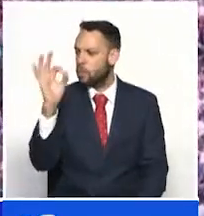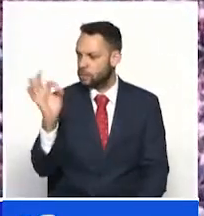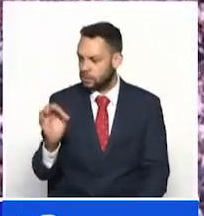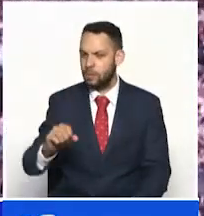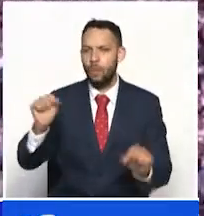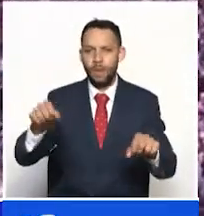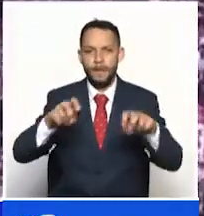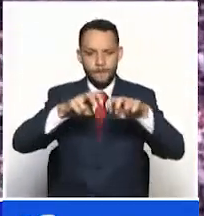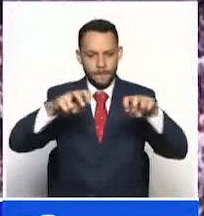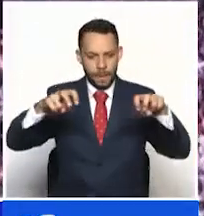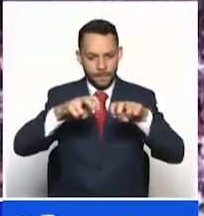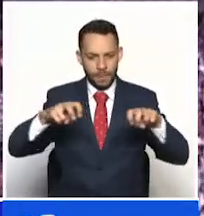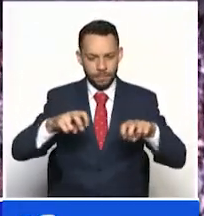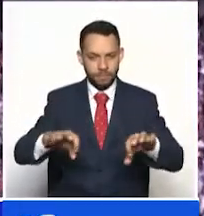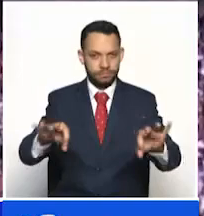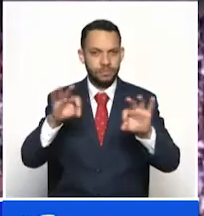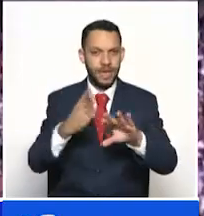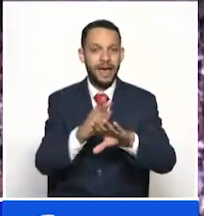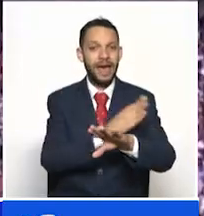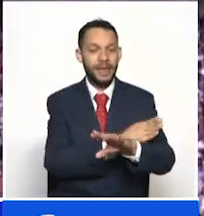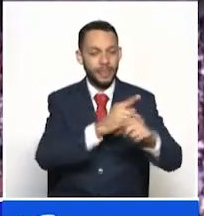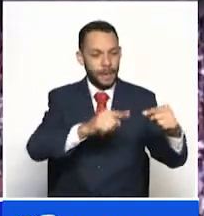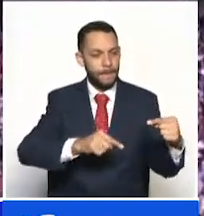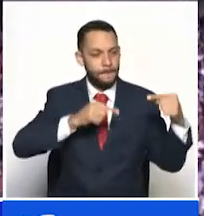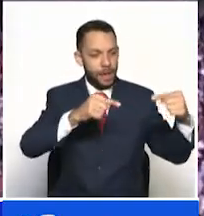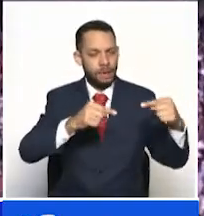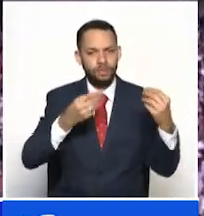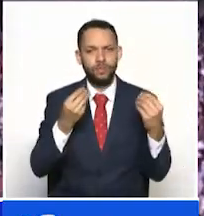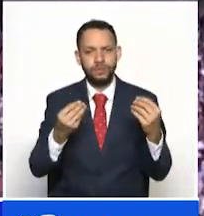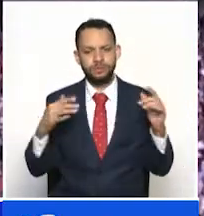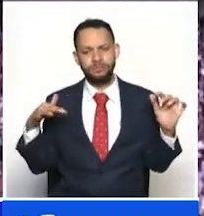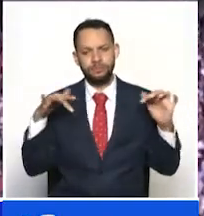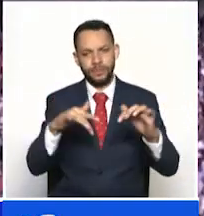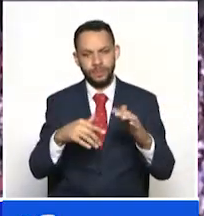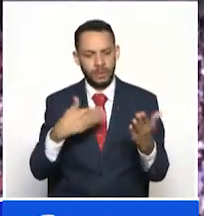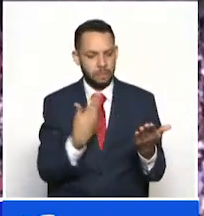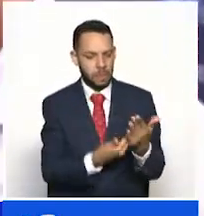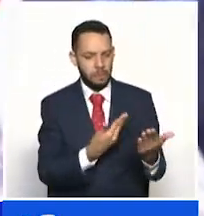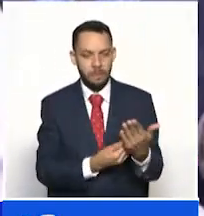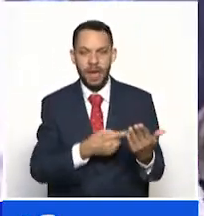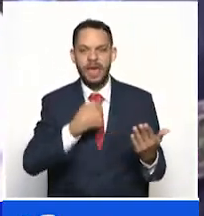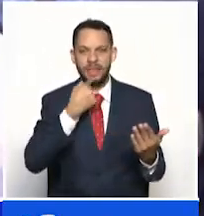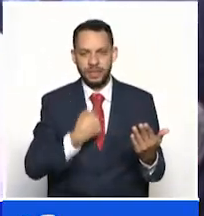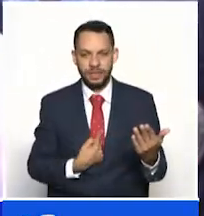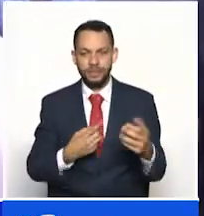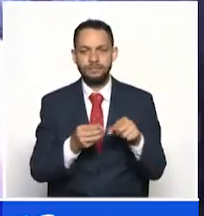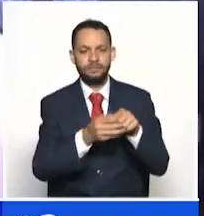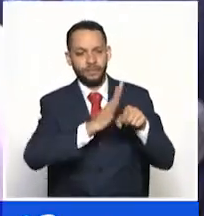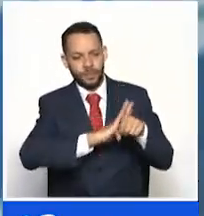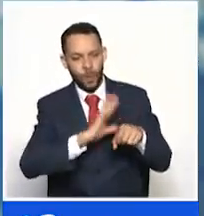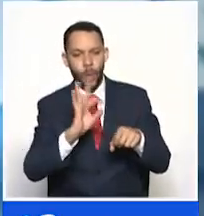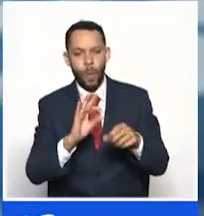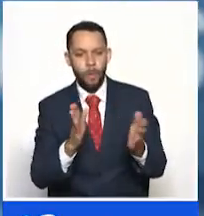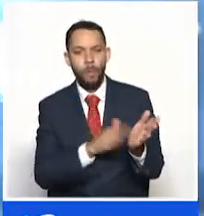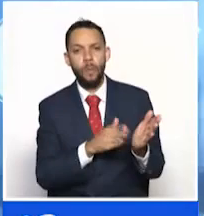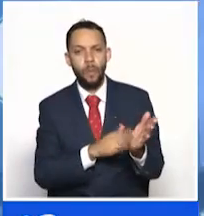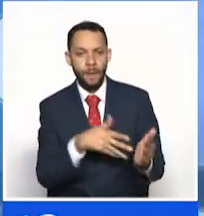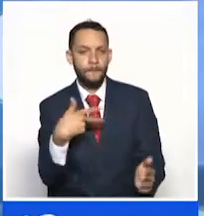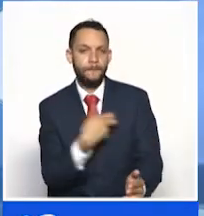decisión se tomó tras el éxito de las rondas anteriores y los asistentes solo deben presentar un test negativo de COVID o evidencia de vacunación